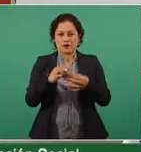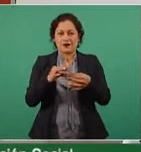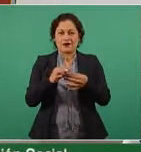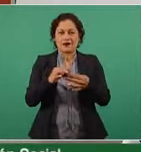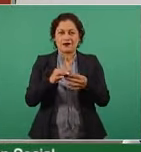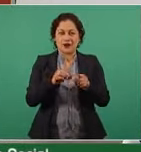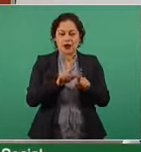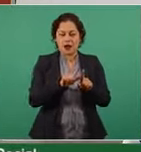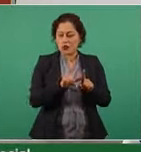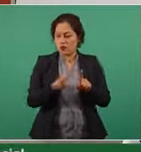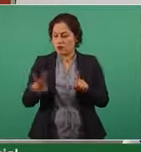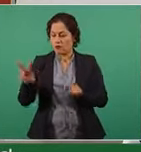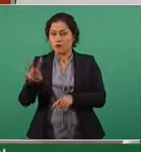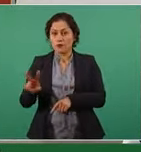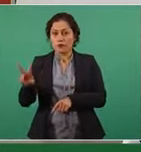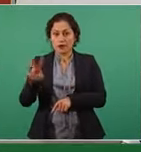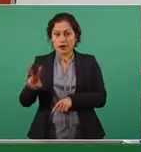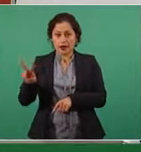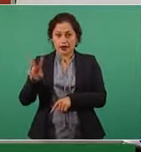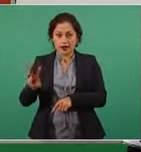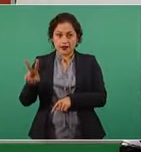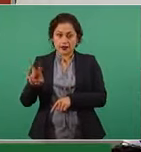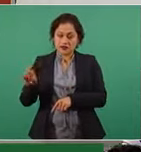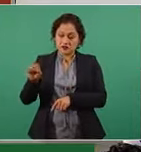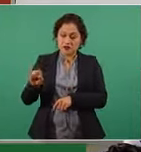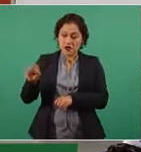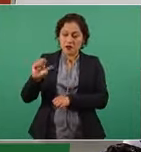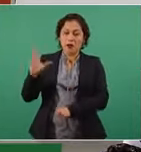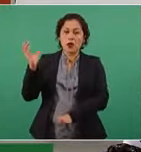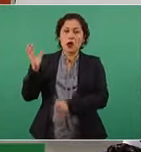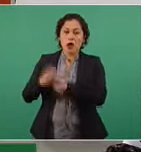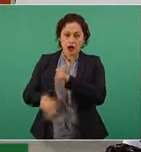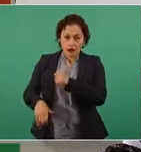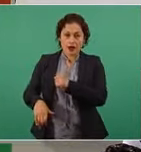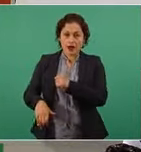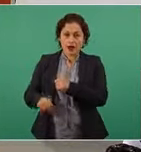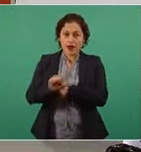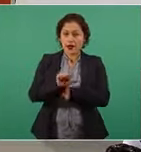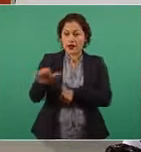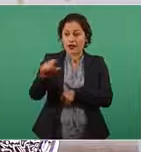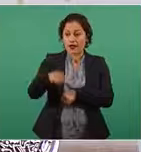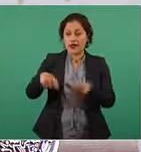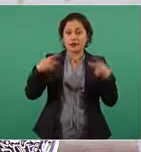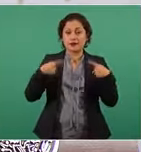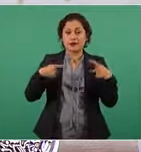de 50 a 59, primera dosis.